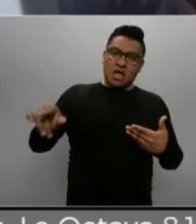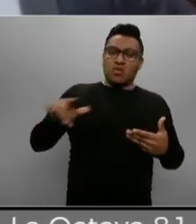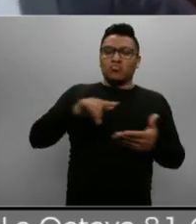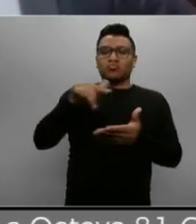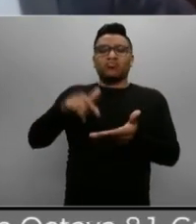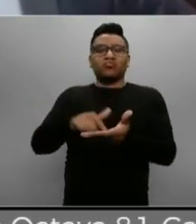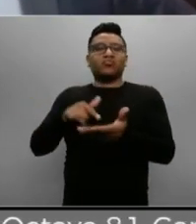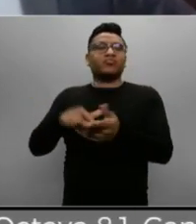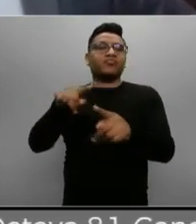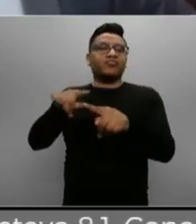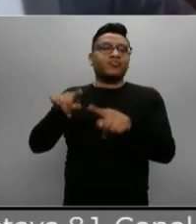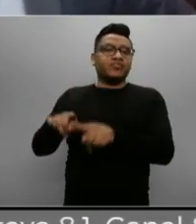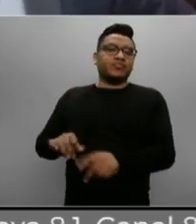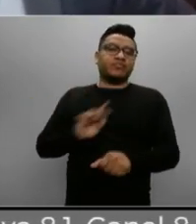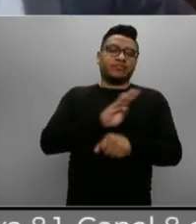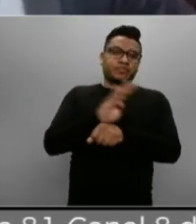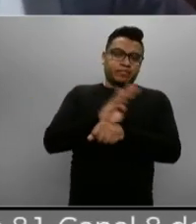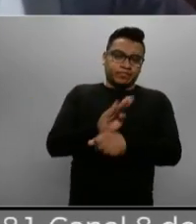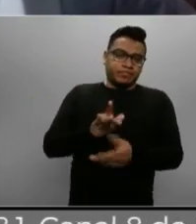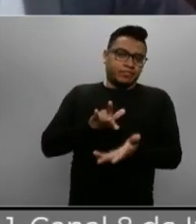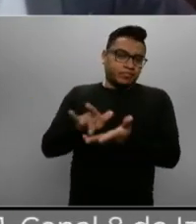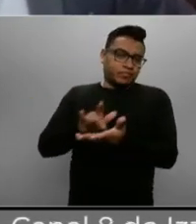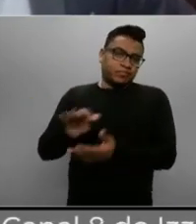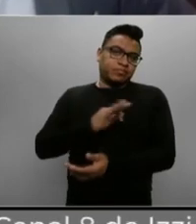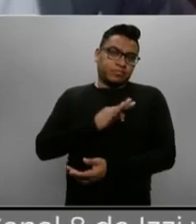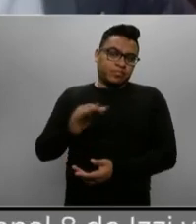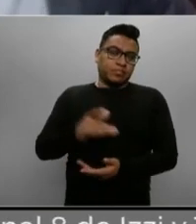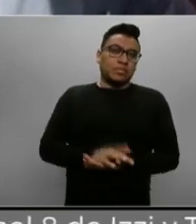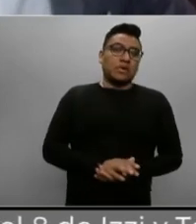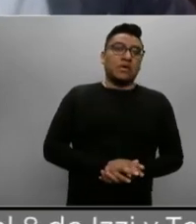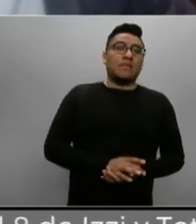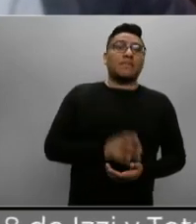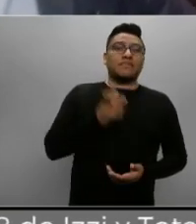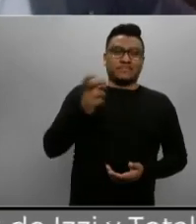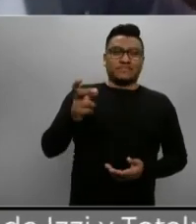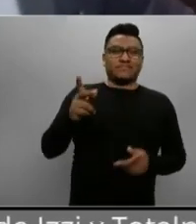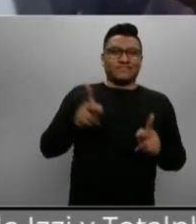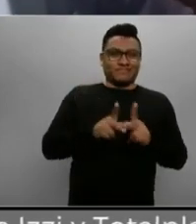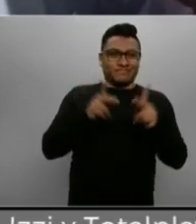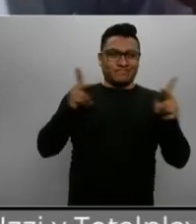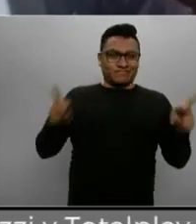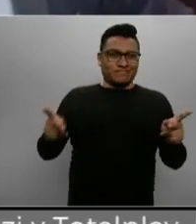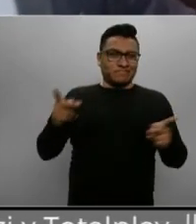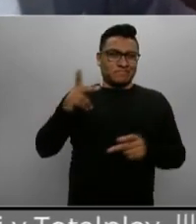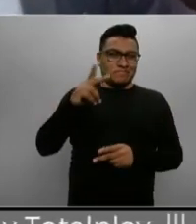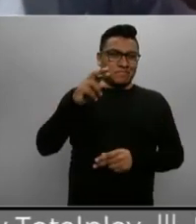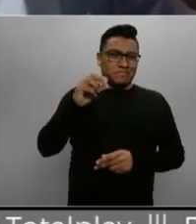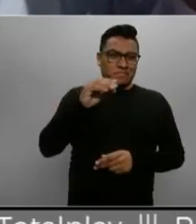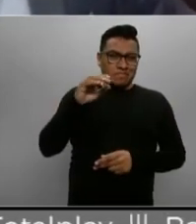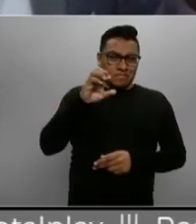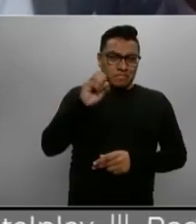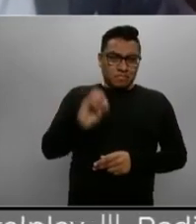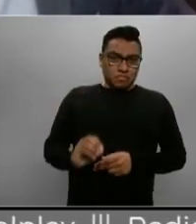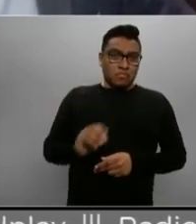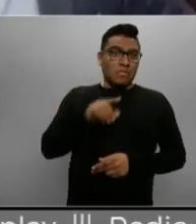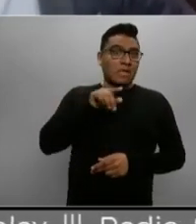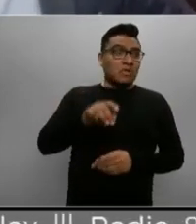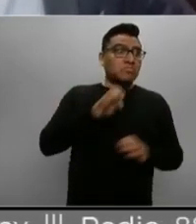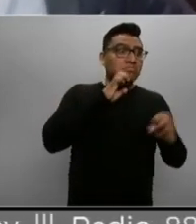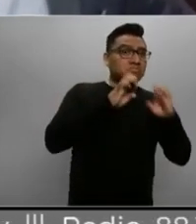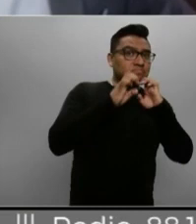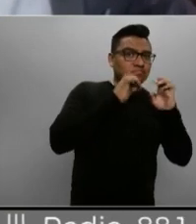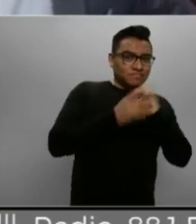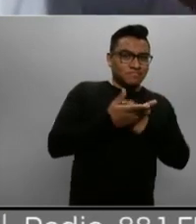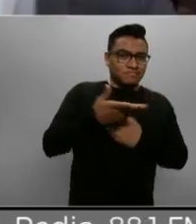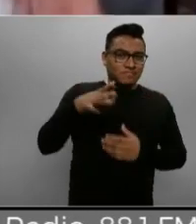Sí, hoy en la revista Proceso publicó un reportaje en el que efectivamente dice que Mota Engil,